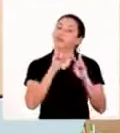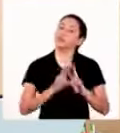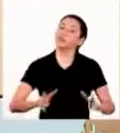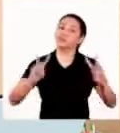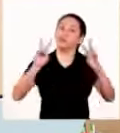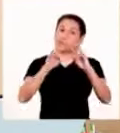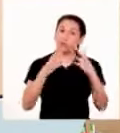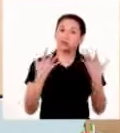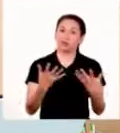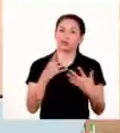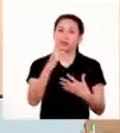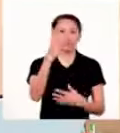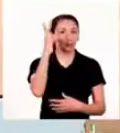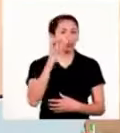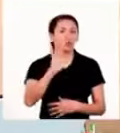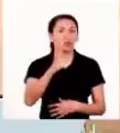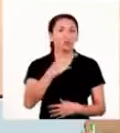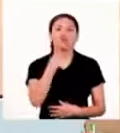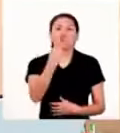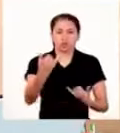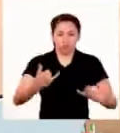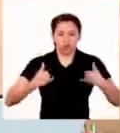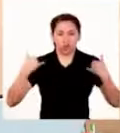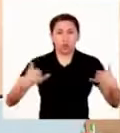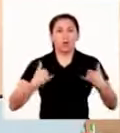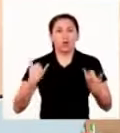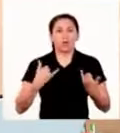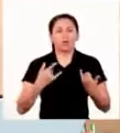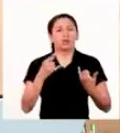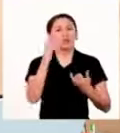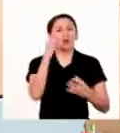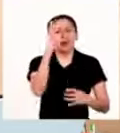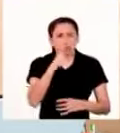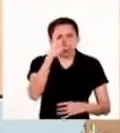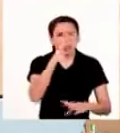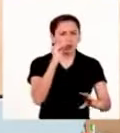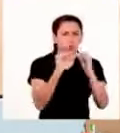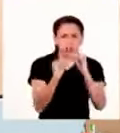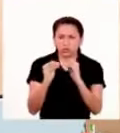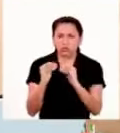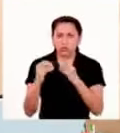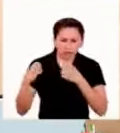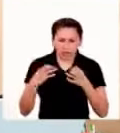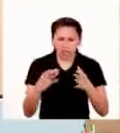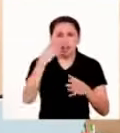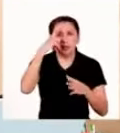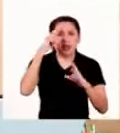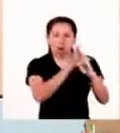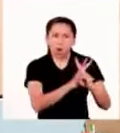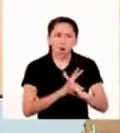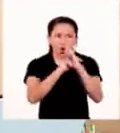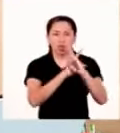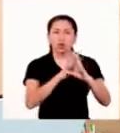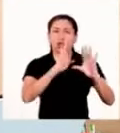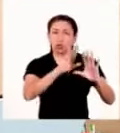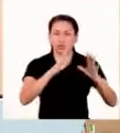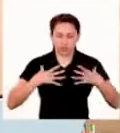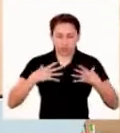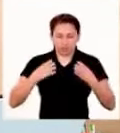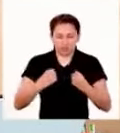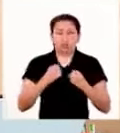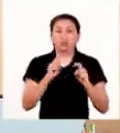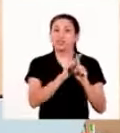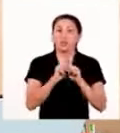¡Qué valioso es escuchar las voces de nuestros adolescentes! Es muy importante buscar soluciones y estrategias para cuidar el bienestar